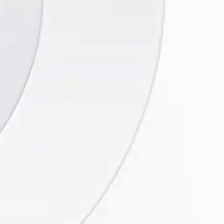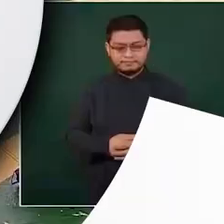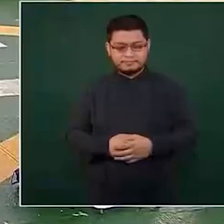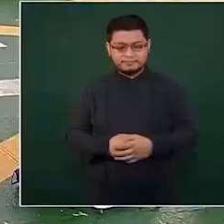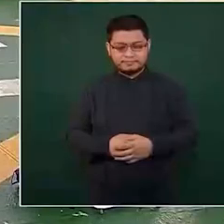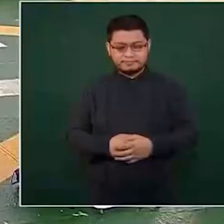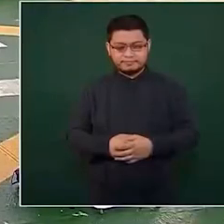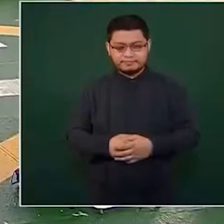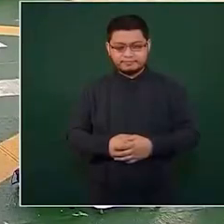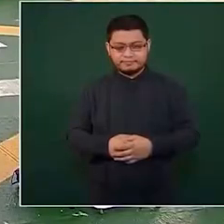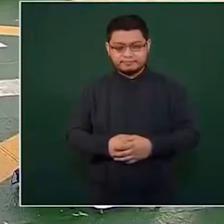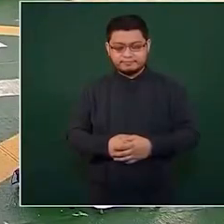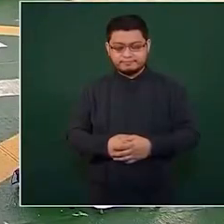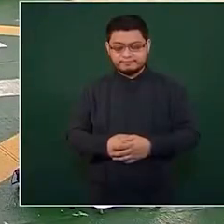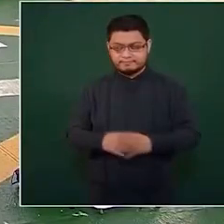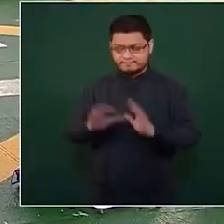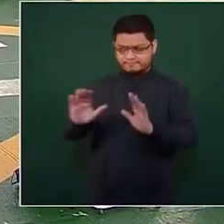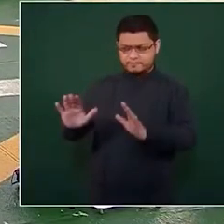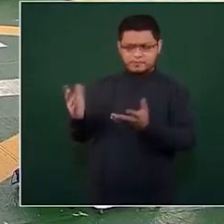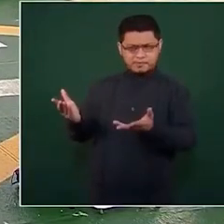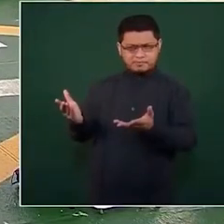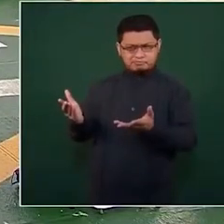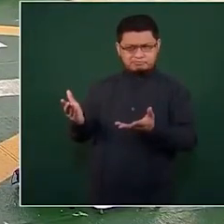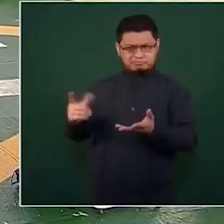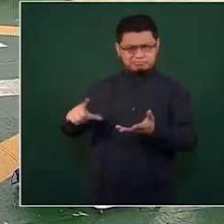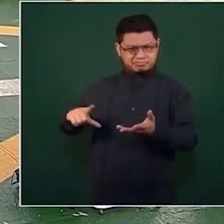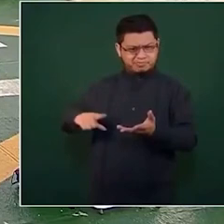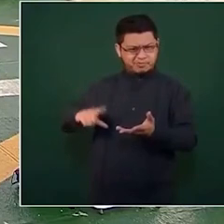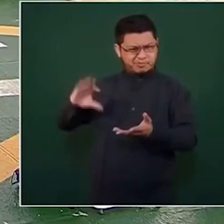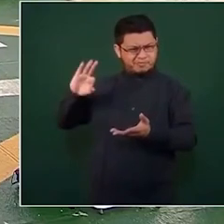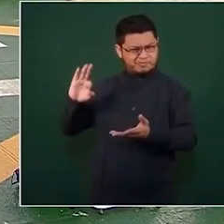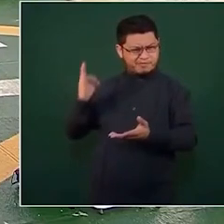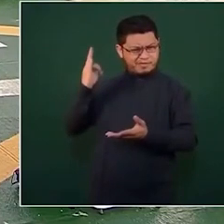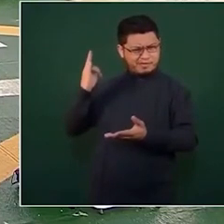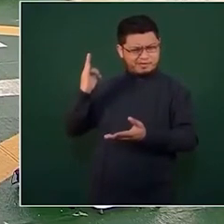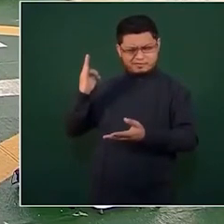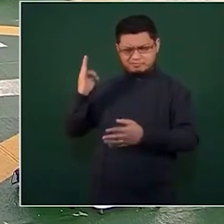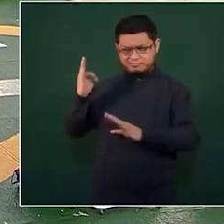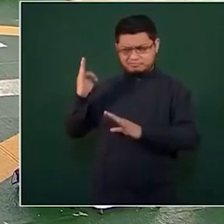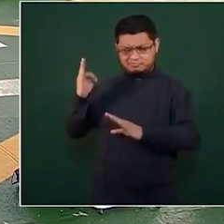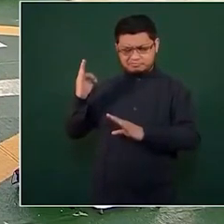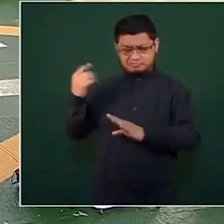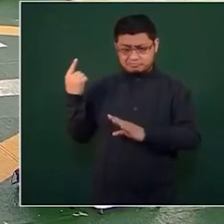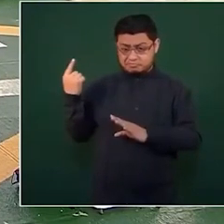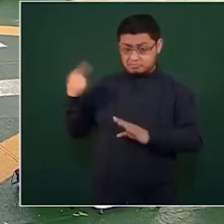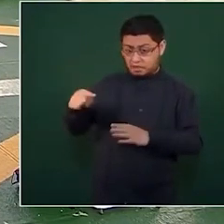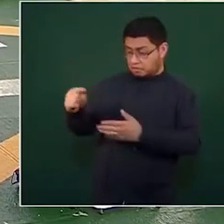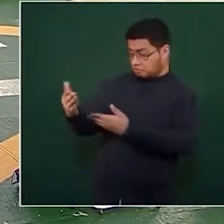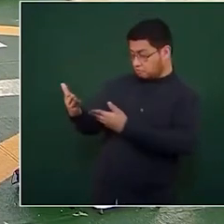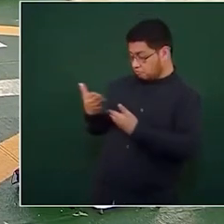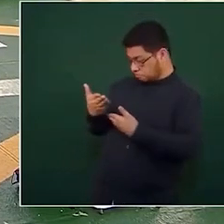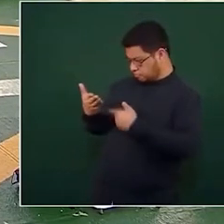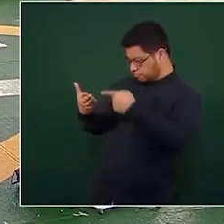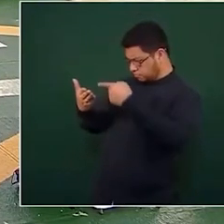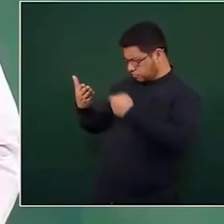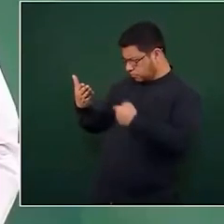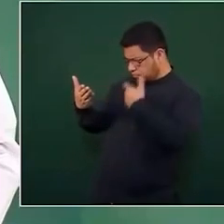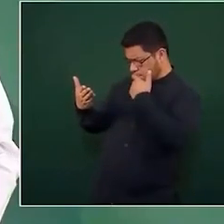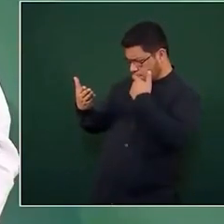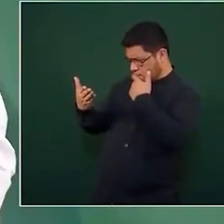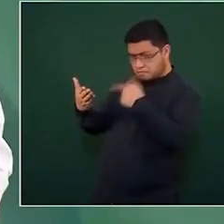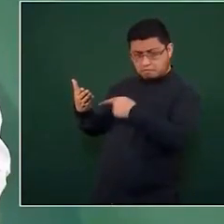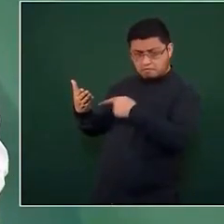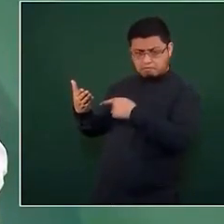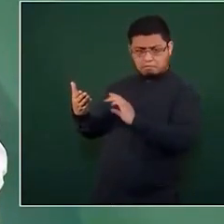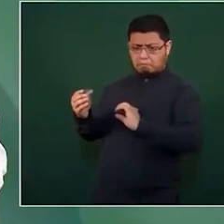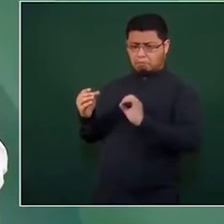Forma... Pues en realidad el gobierno federal no ha sido notificado de la resolución, es la juez séptima de distrito